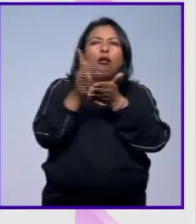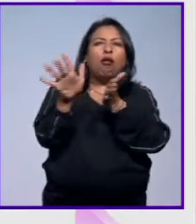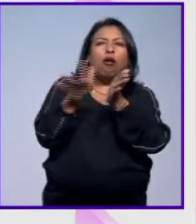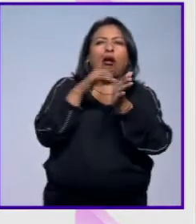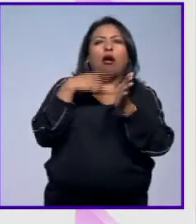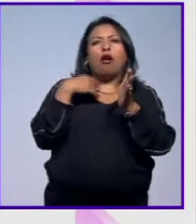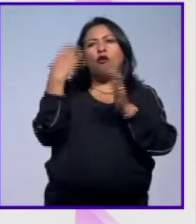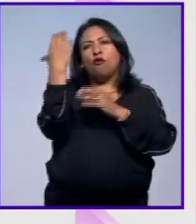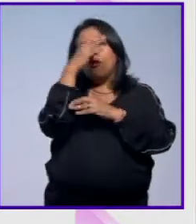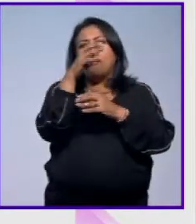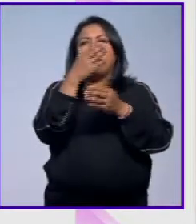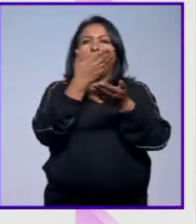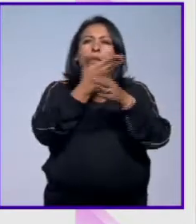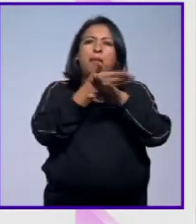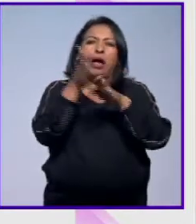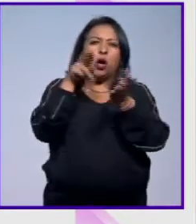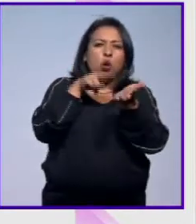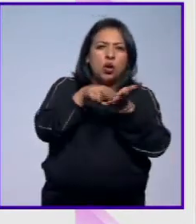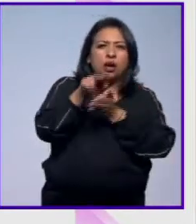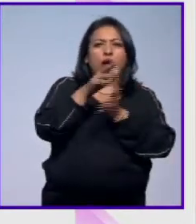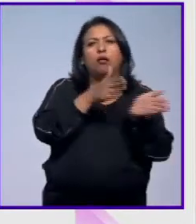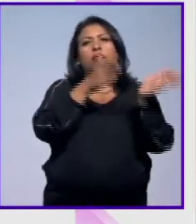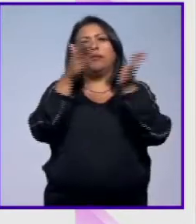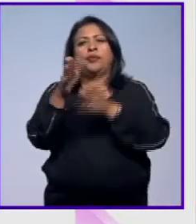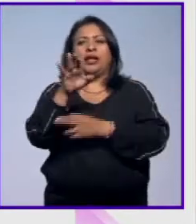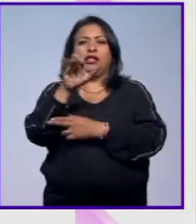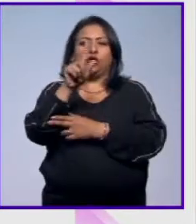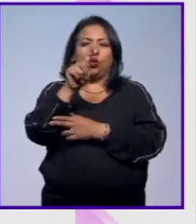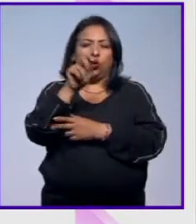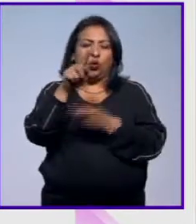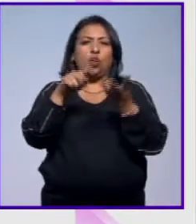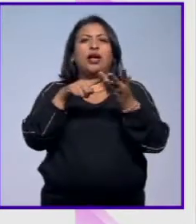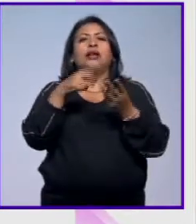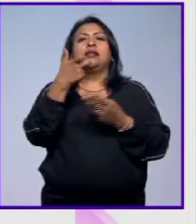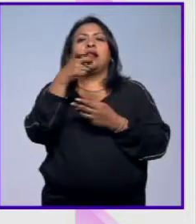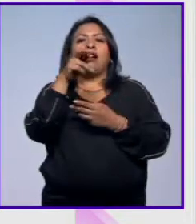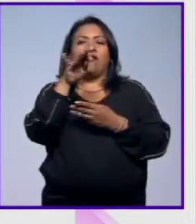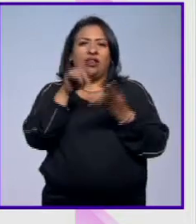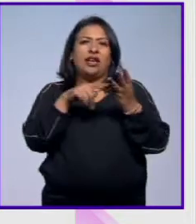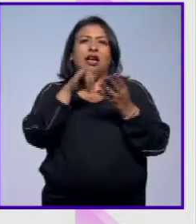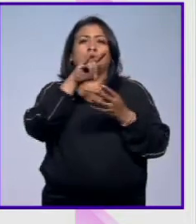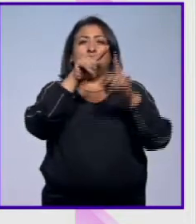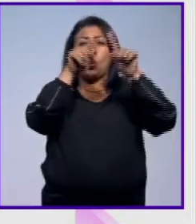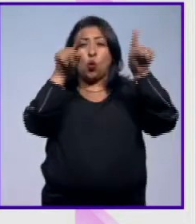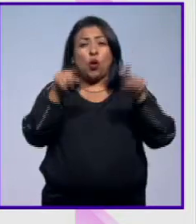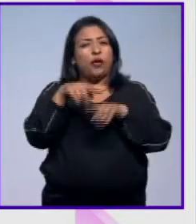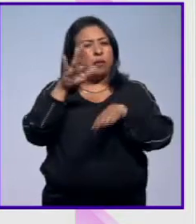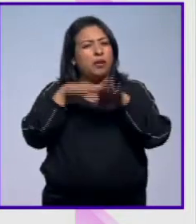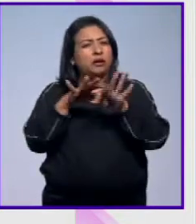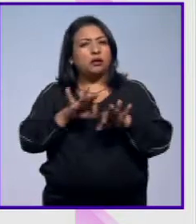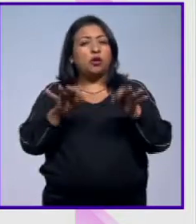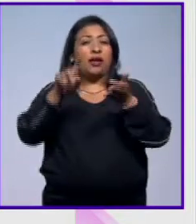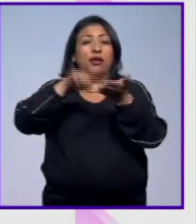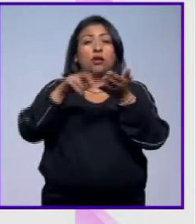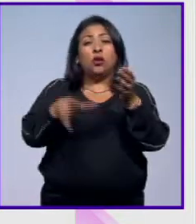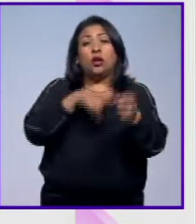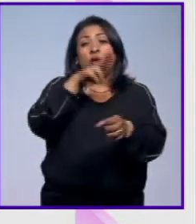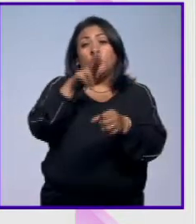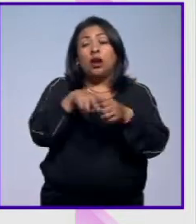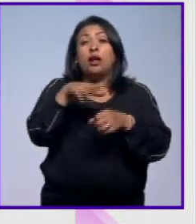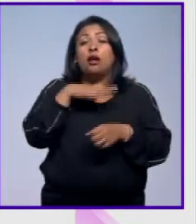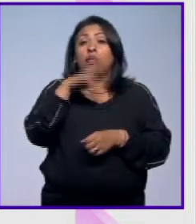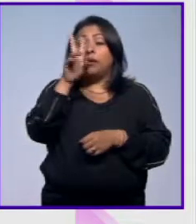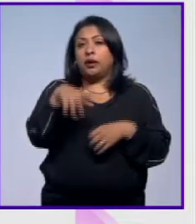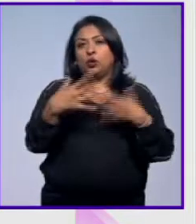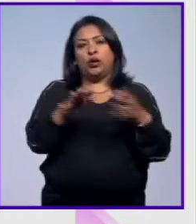fotografía en blanco y negro pasando por sus esculturas sus gráficas o sus cuadros más figurativos donde la naturaleza adquiere una